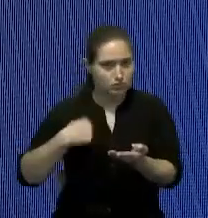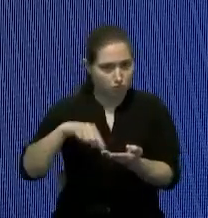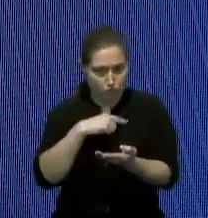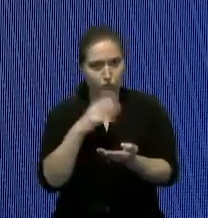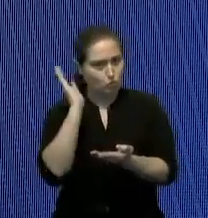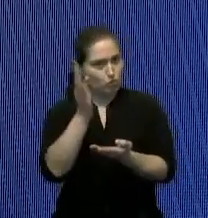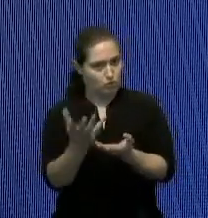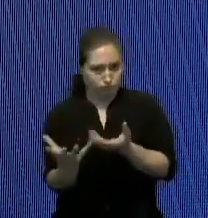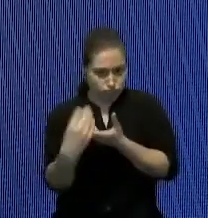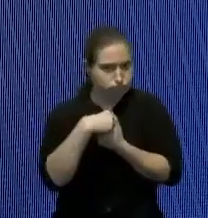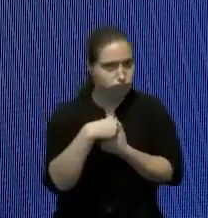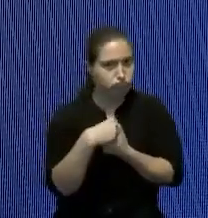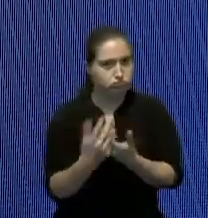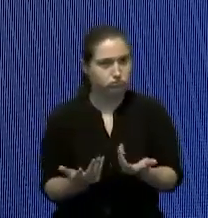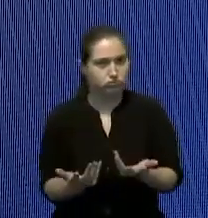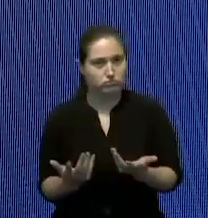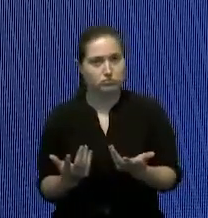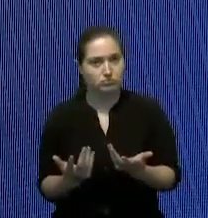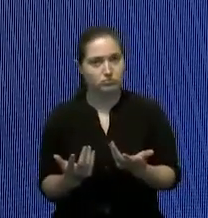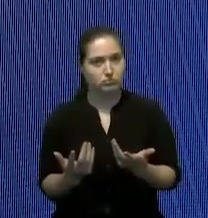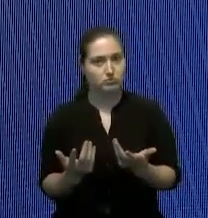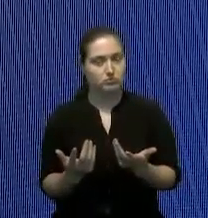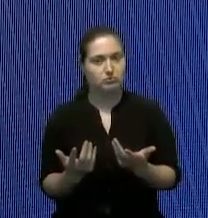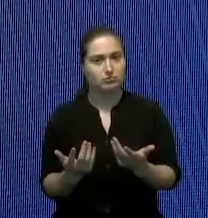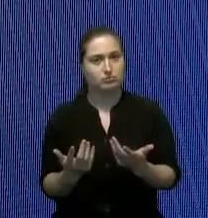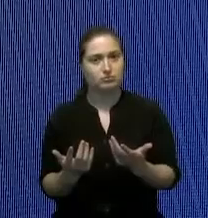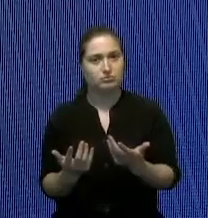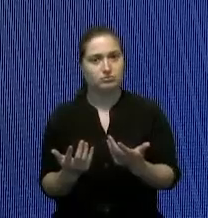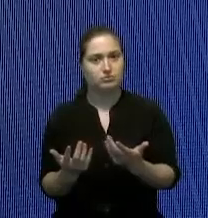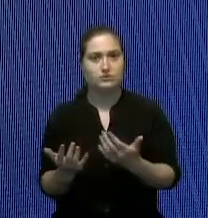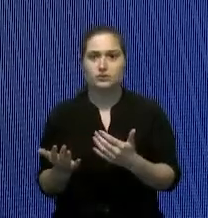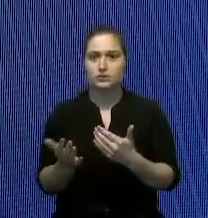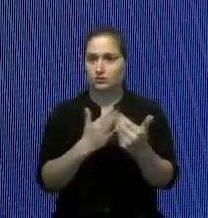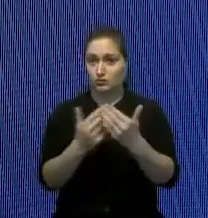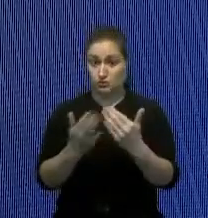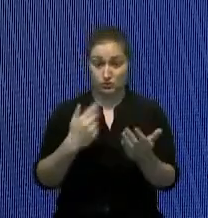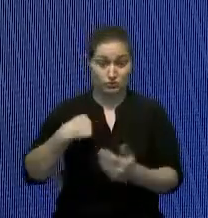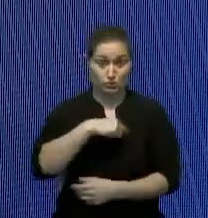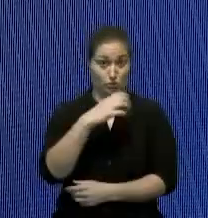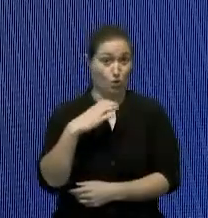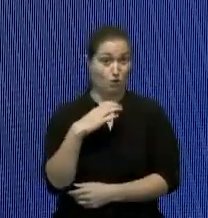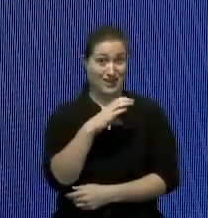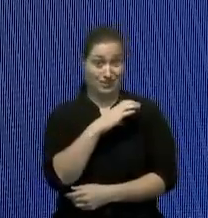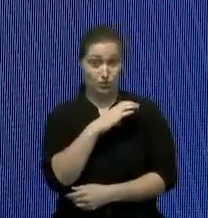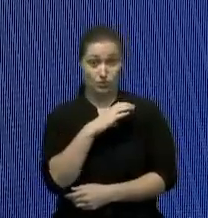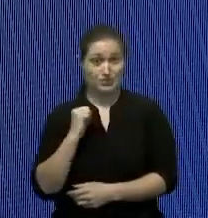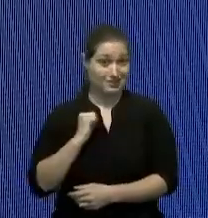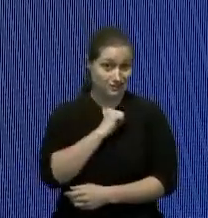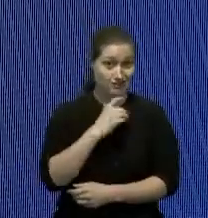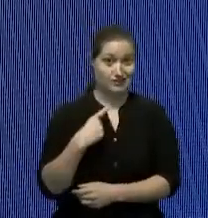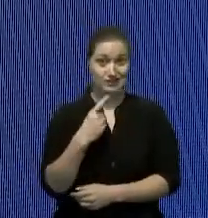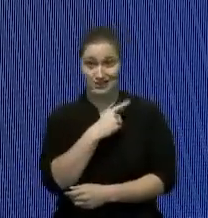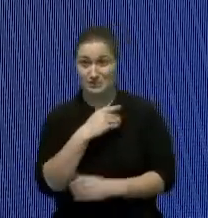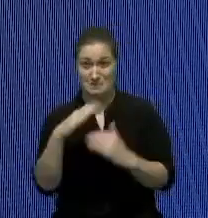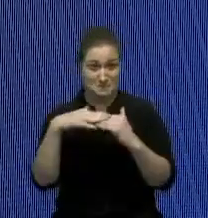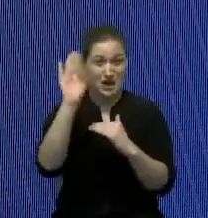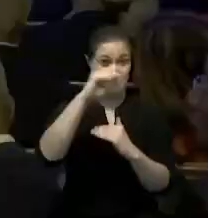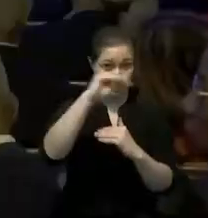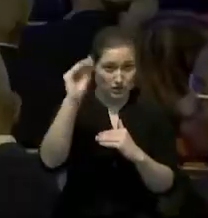de tener una mayoría que siempre dije que a pesar de esa mayoría siempre íbamos a buscar el consenso